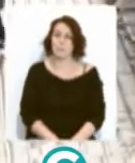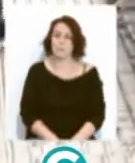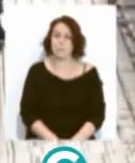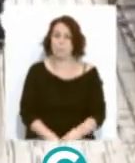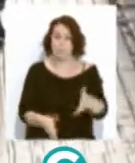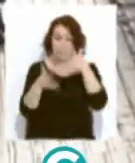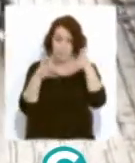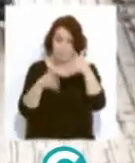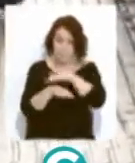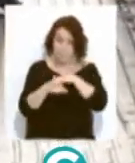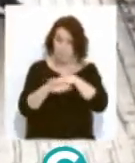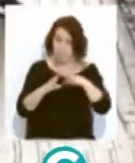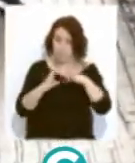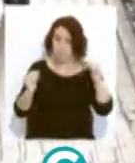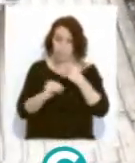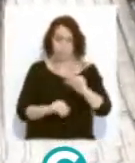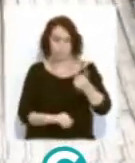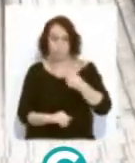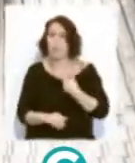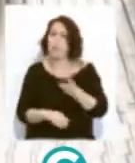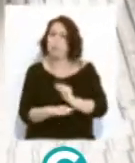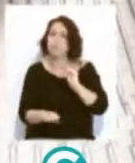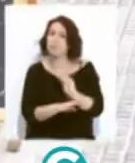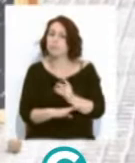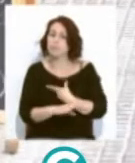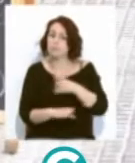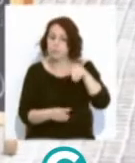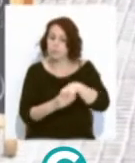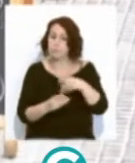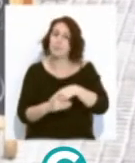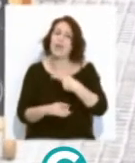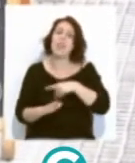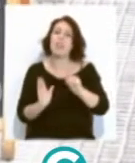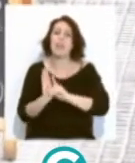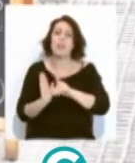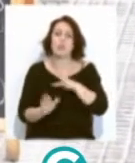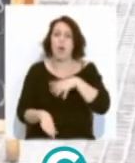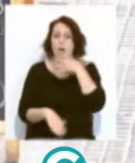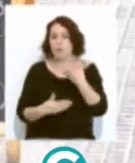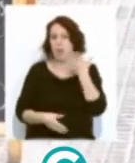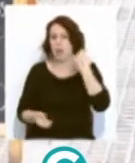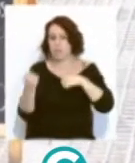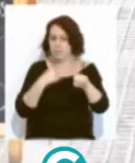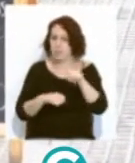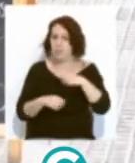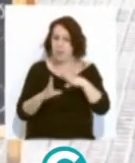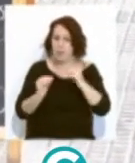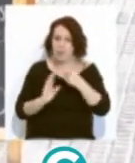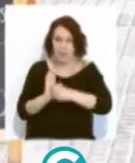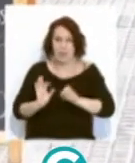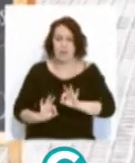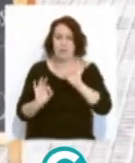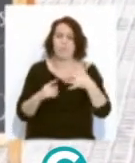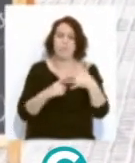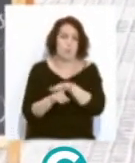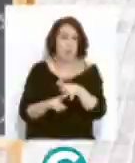El Consejo de Gobierno Andaluz ha aprobado una línea de subvenciones incluida en el decreto que recoge actuaciones del Acuerdo Andaluz de Medidas Extraordinarias en el